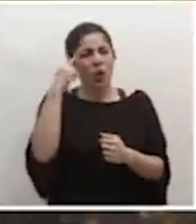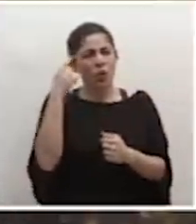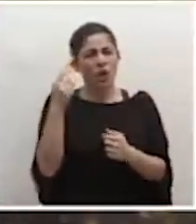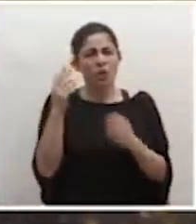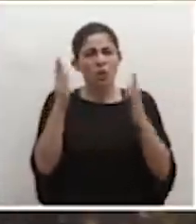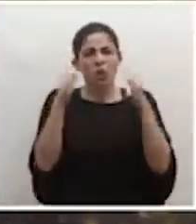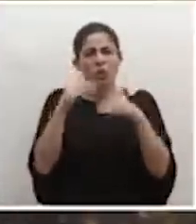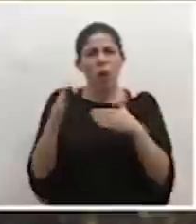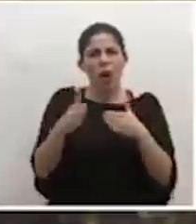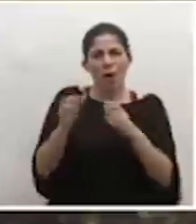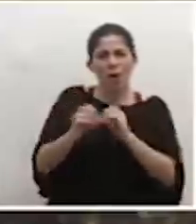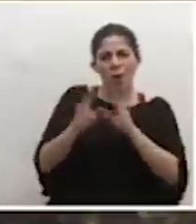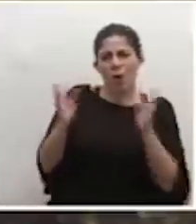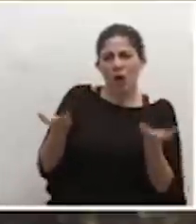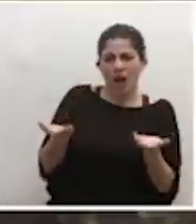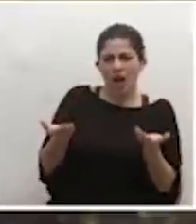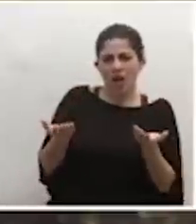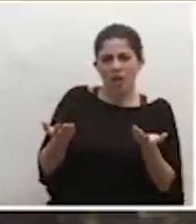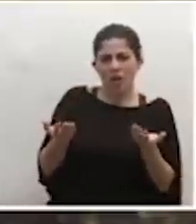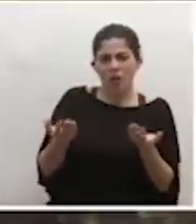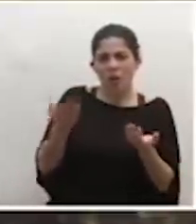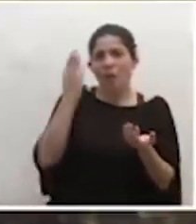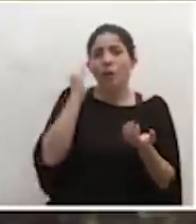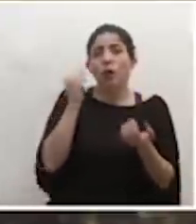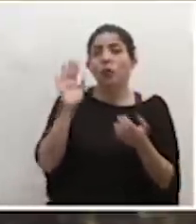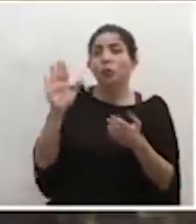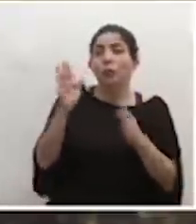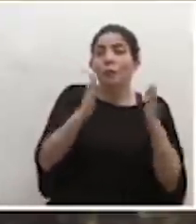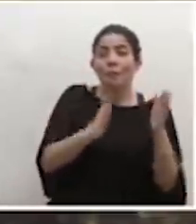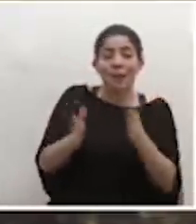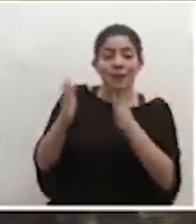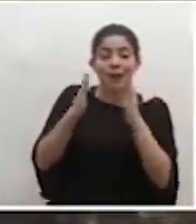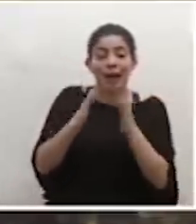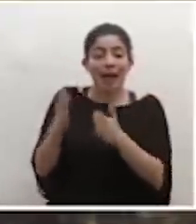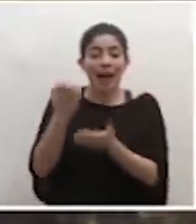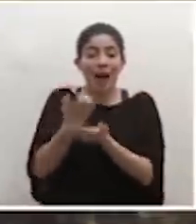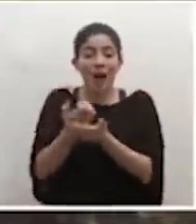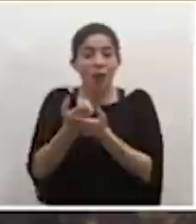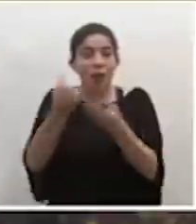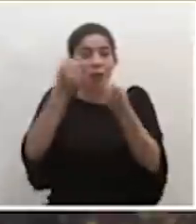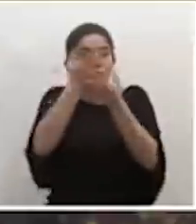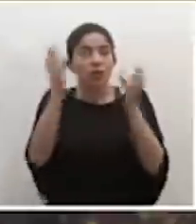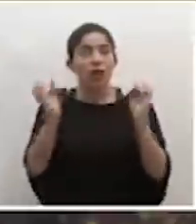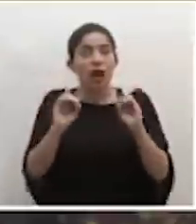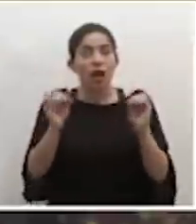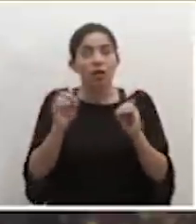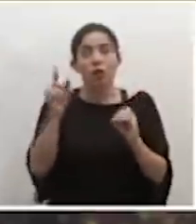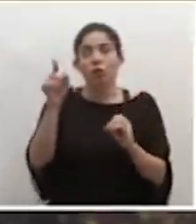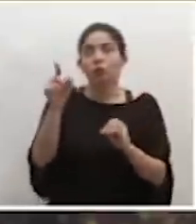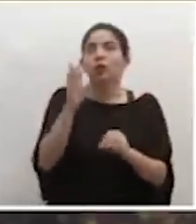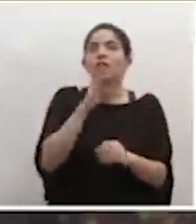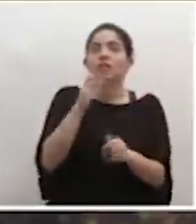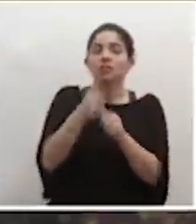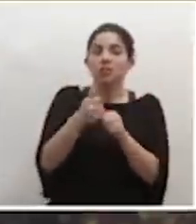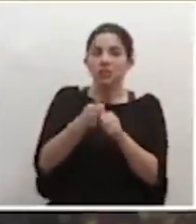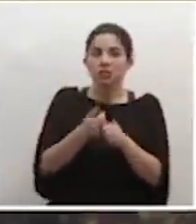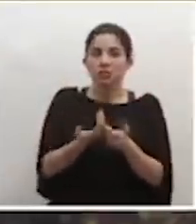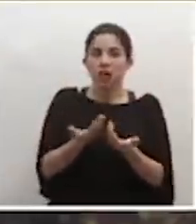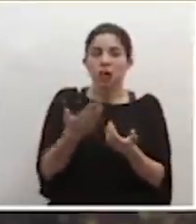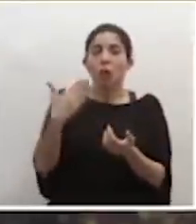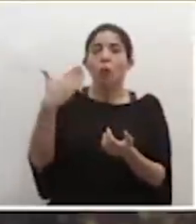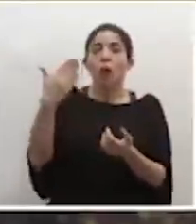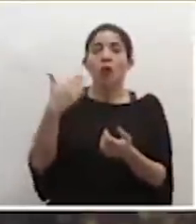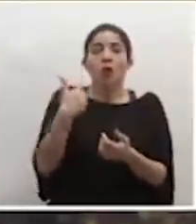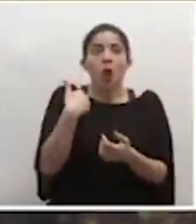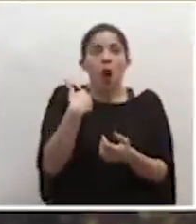tiene una ruta clara o no la tiene, ni siquiera, porque los planes en la economía no se anuncian, usted lo sale hablando, don Daniel, cuando